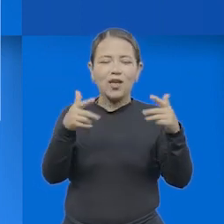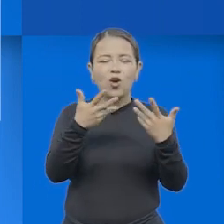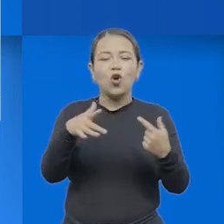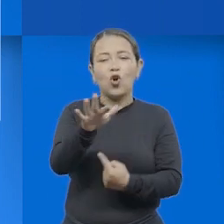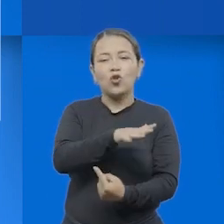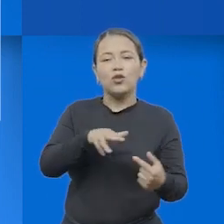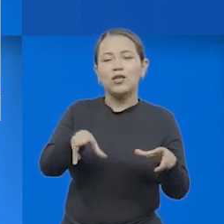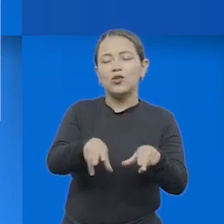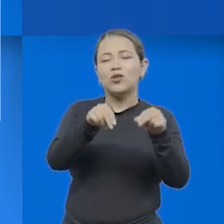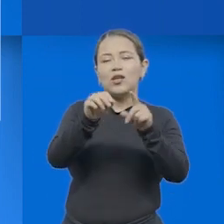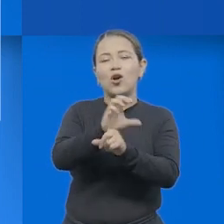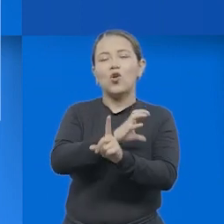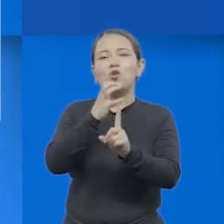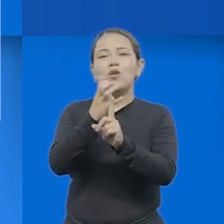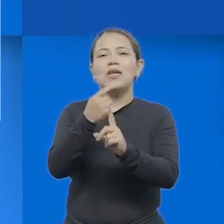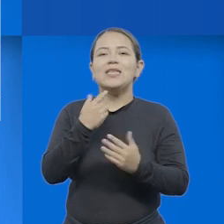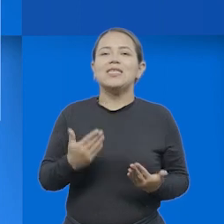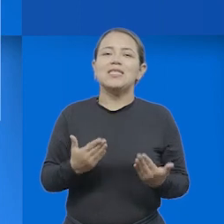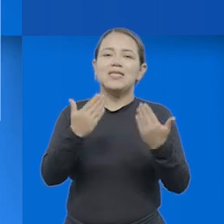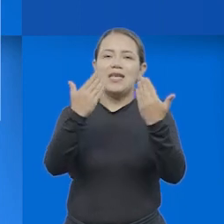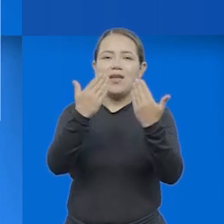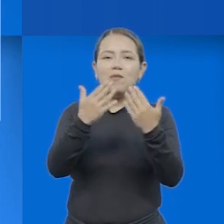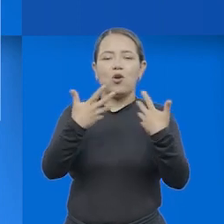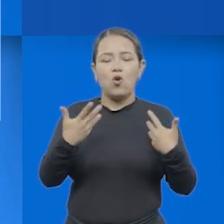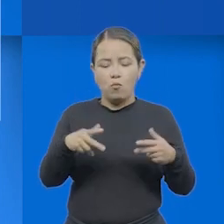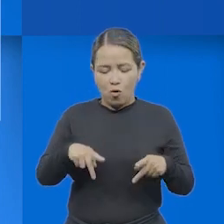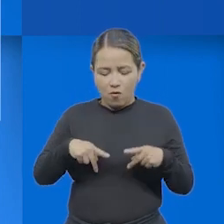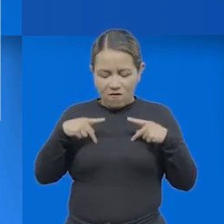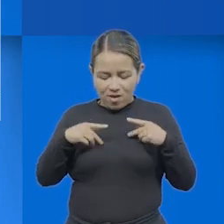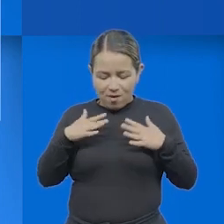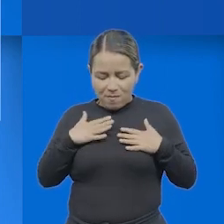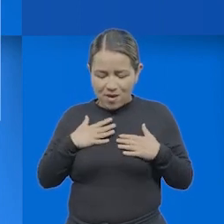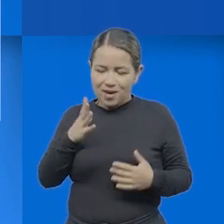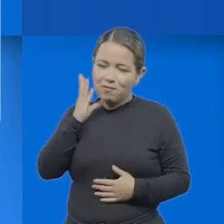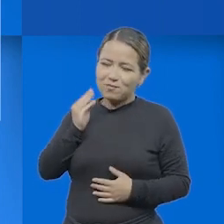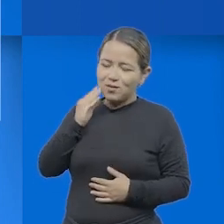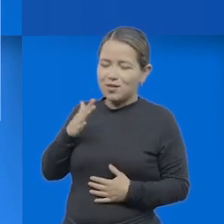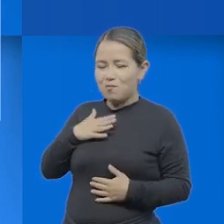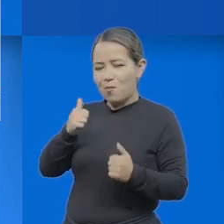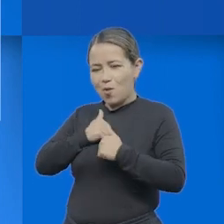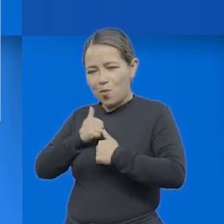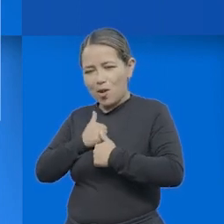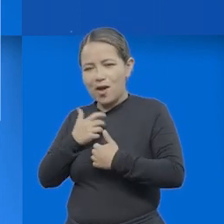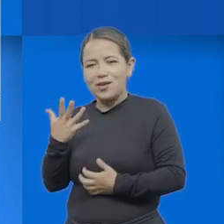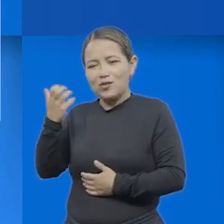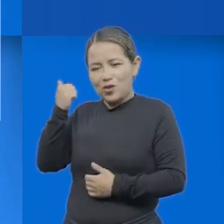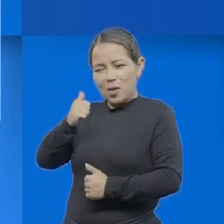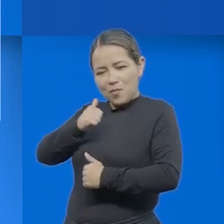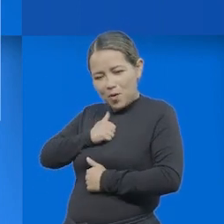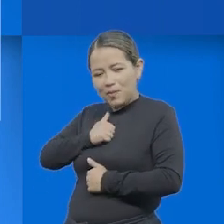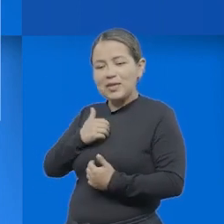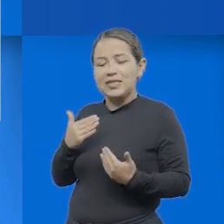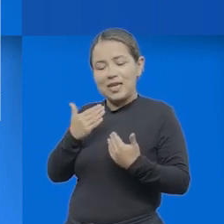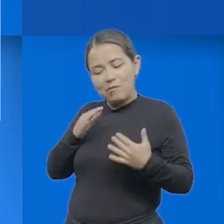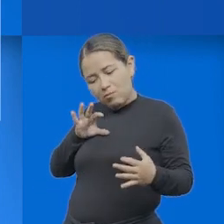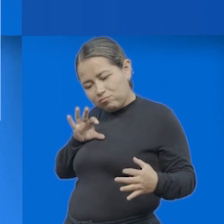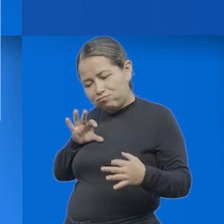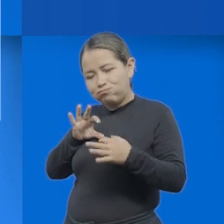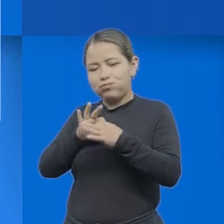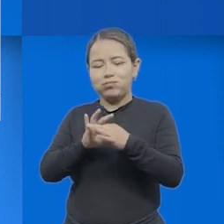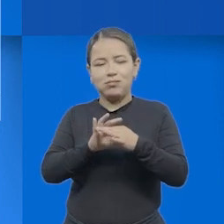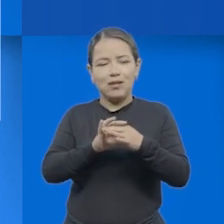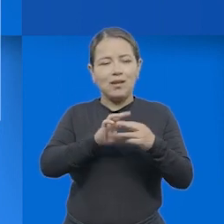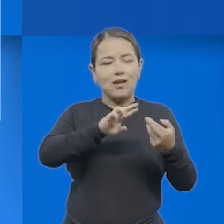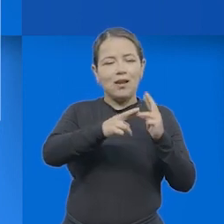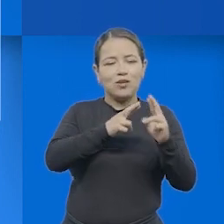sociocultural nos permite también ir usando esa historia personal que hace parte de la historia global